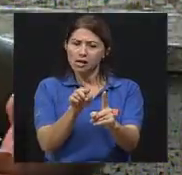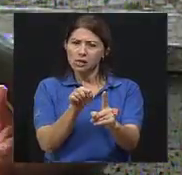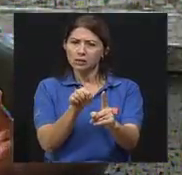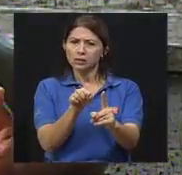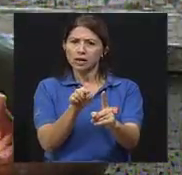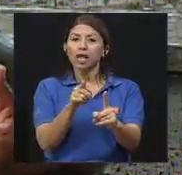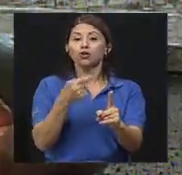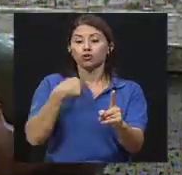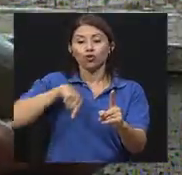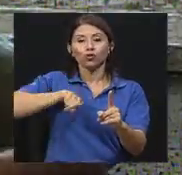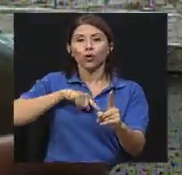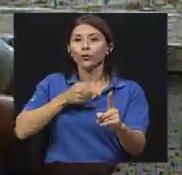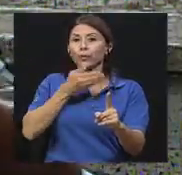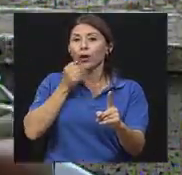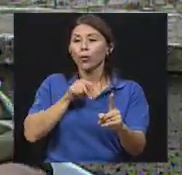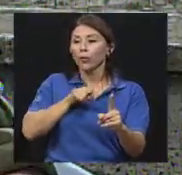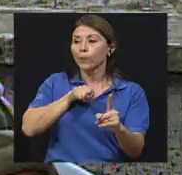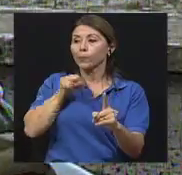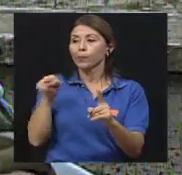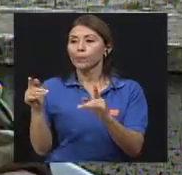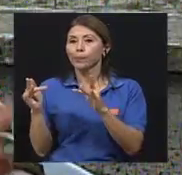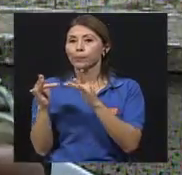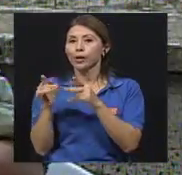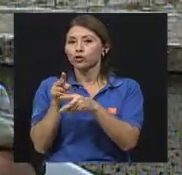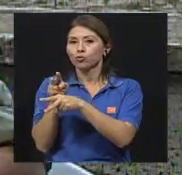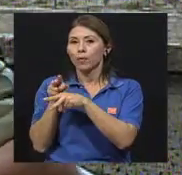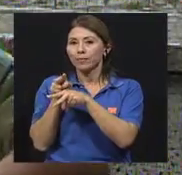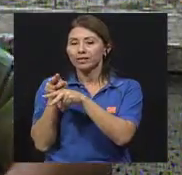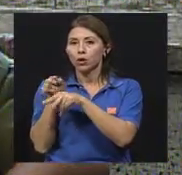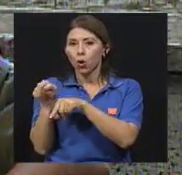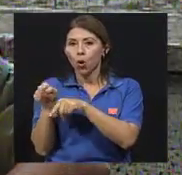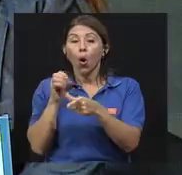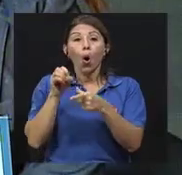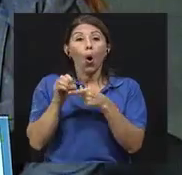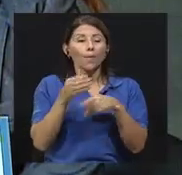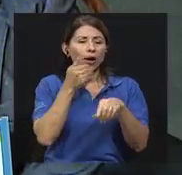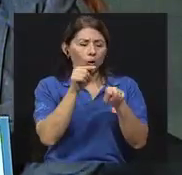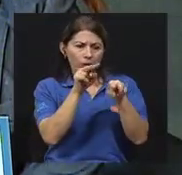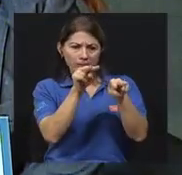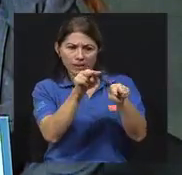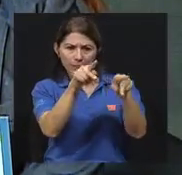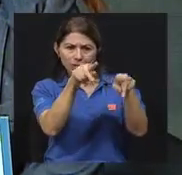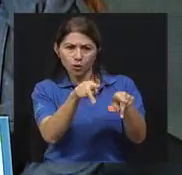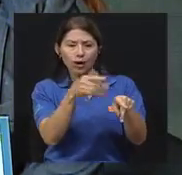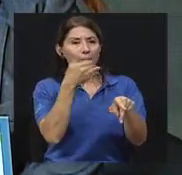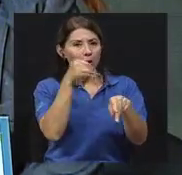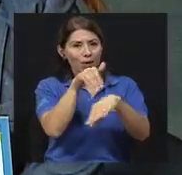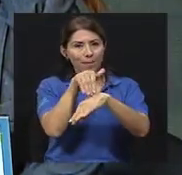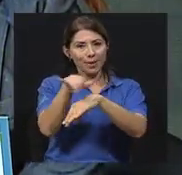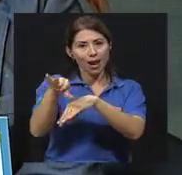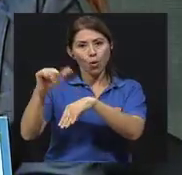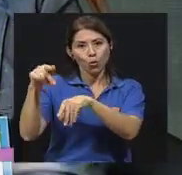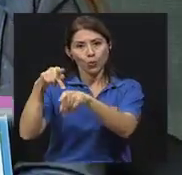acudir a una supervisión nosotros o derivar al paciente con otro profesional, ¿verdad? Que eso es parte también del compromiso. Que es lo que